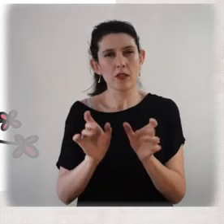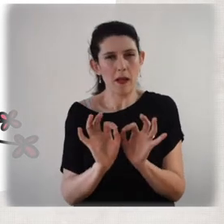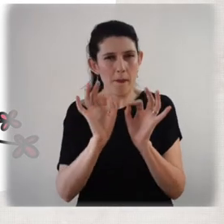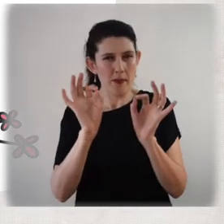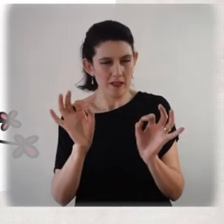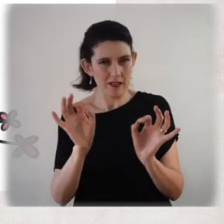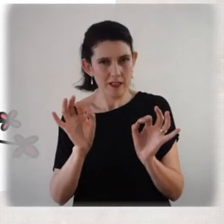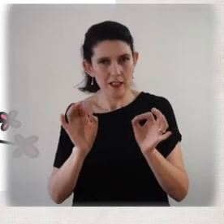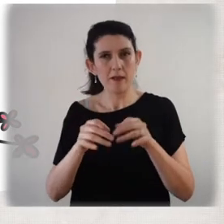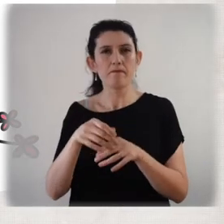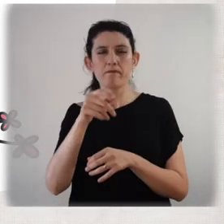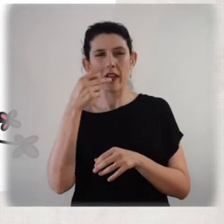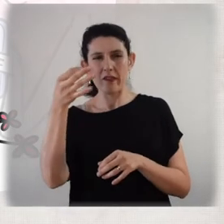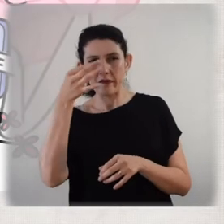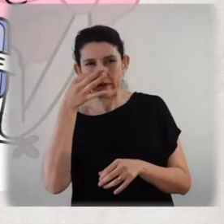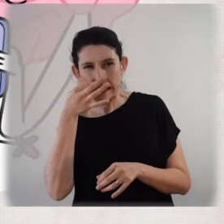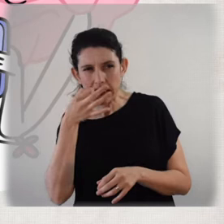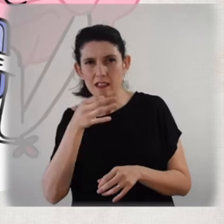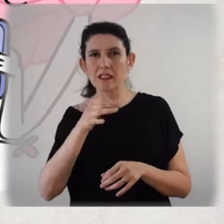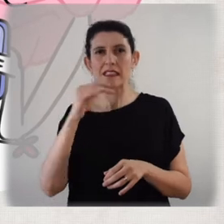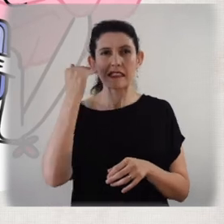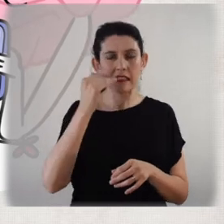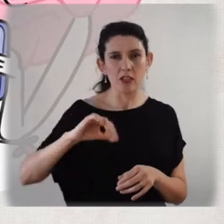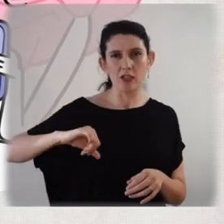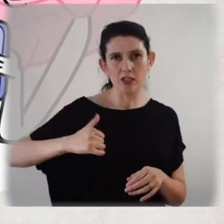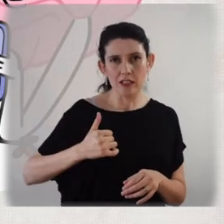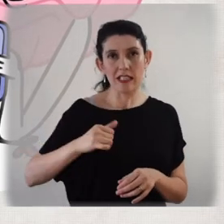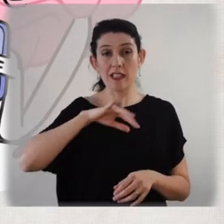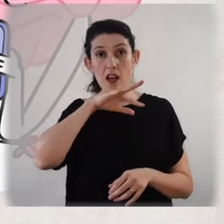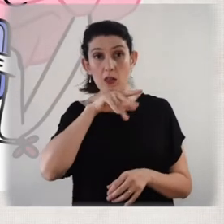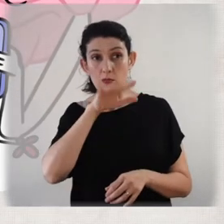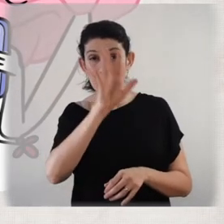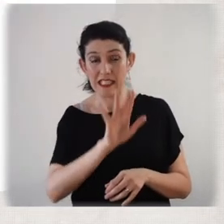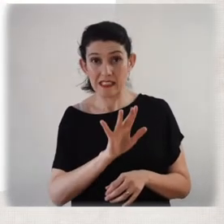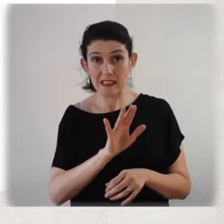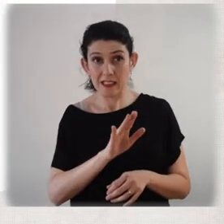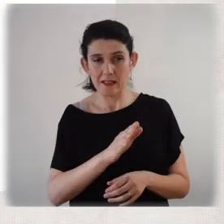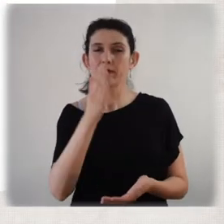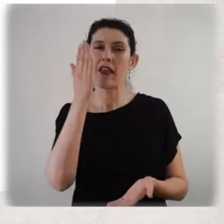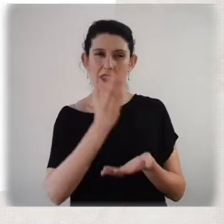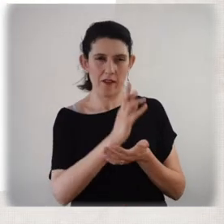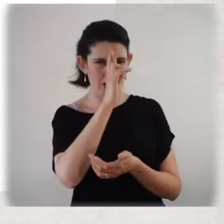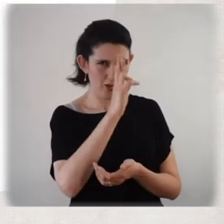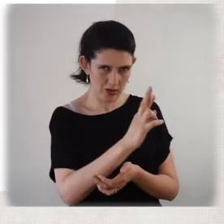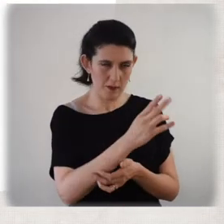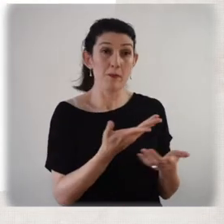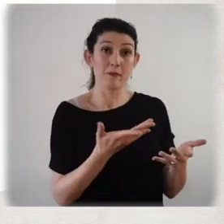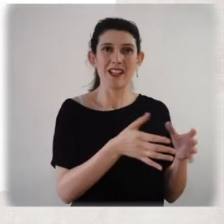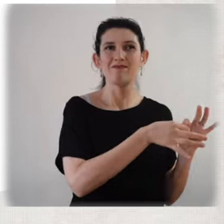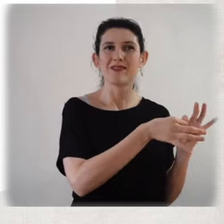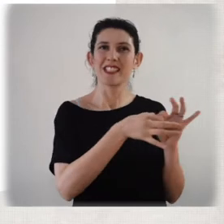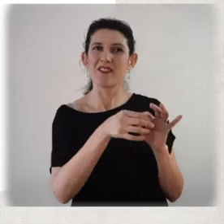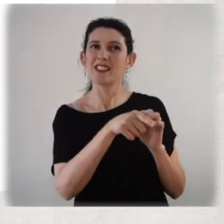adultos, era una condición que había que reconocer. De esta forma, se podrían entregar los apoyos necesarios. Lo llamaron trastorno por déficit